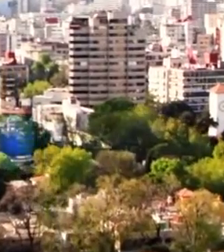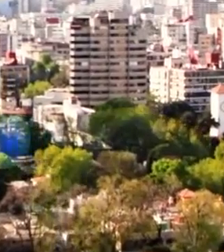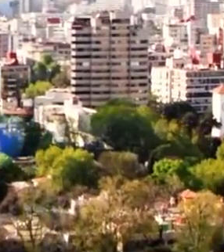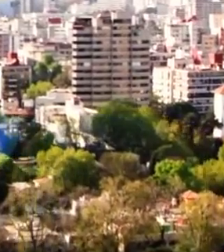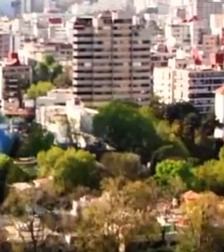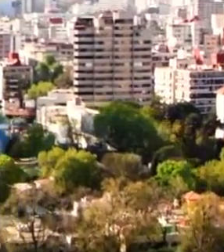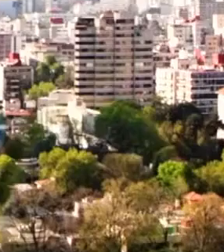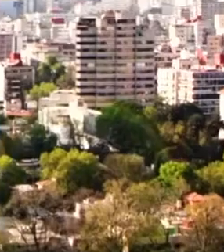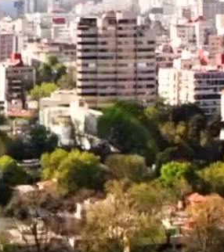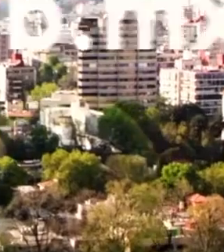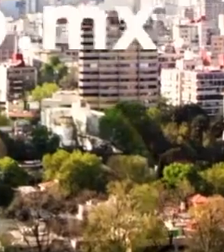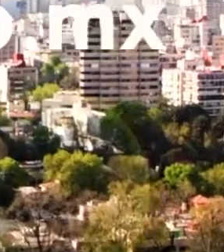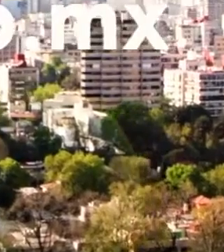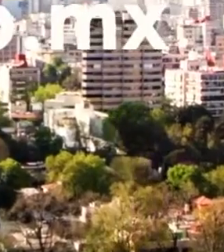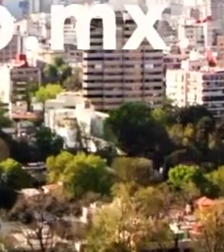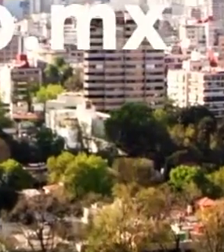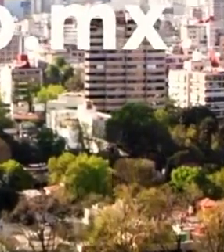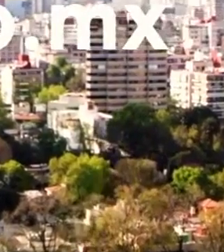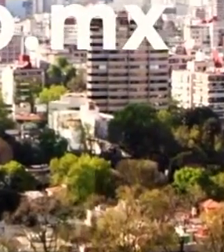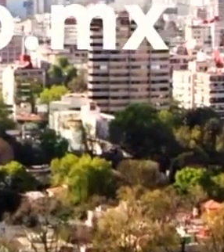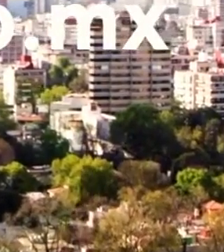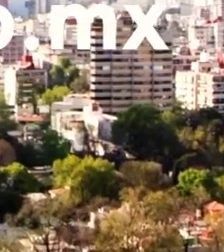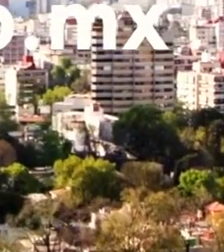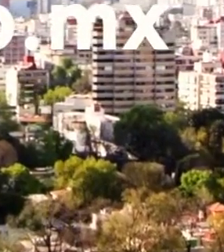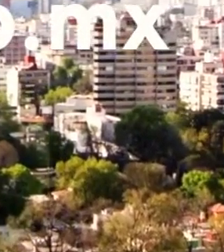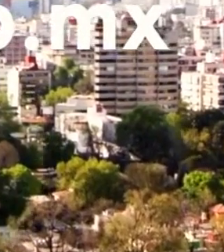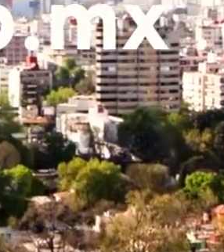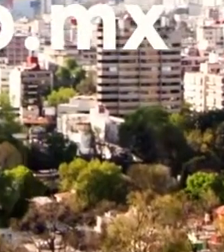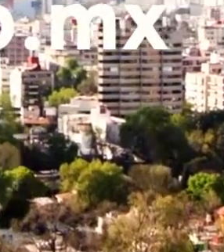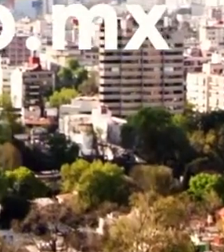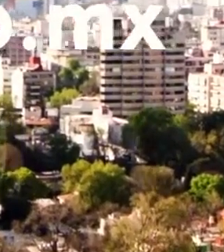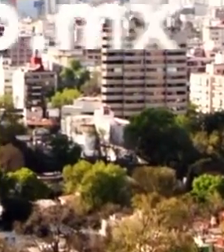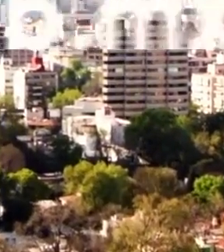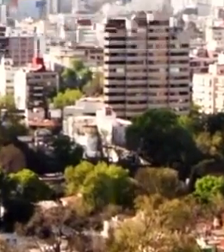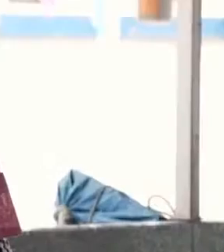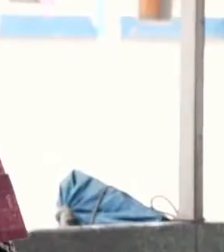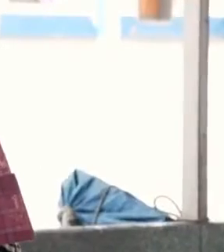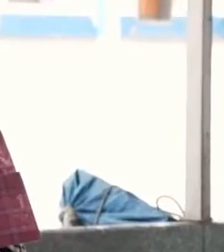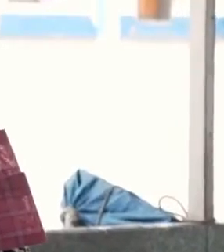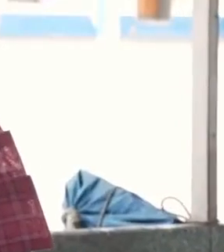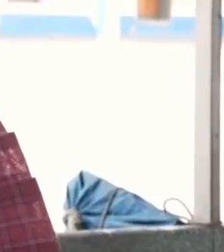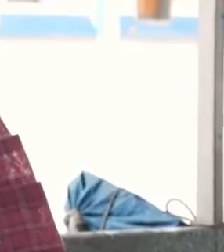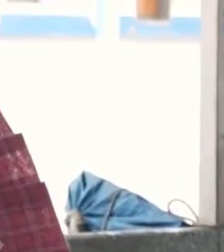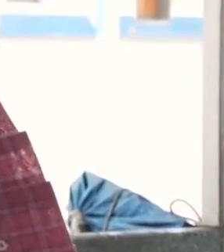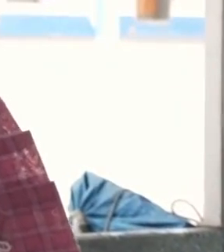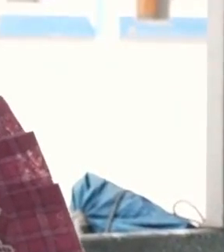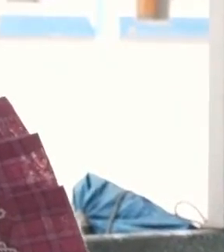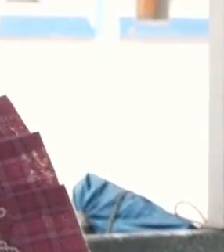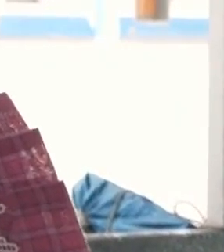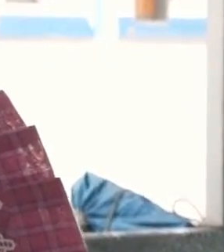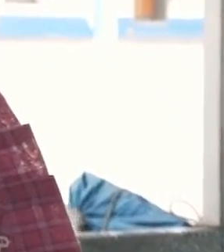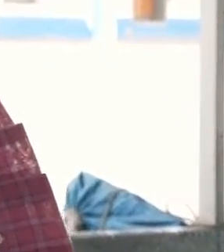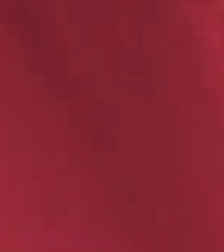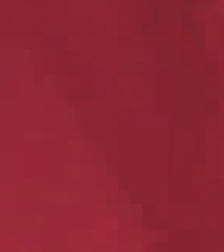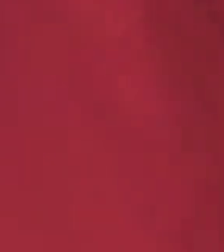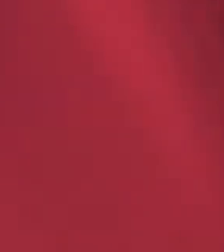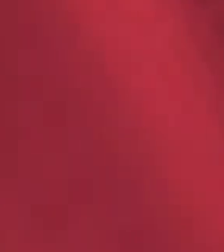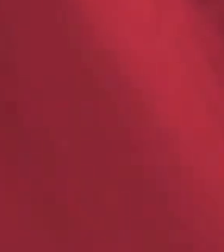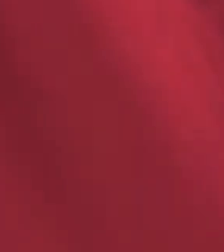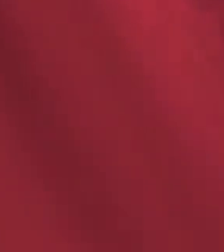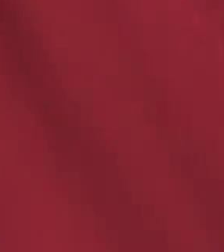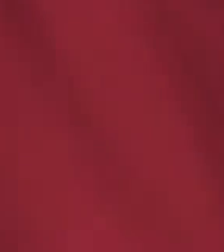Para mayor información visita coronavirus.gov.mx Juntos saldremos adelante.